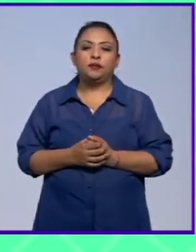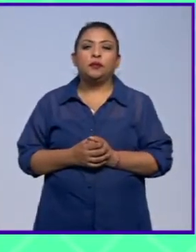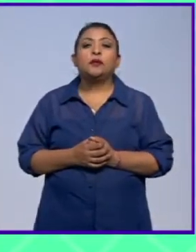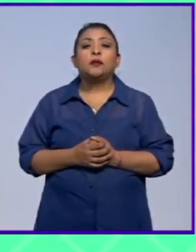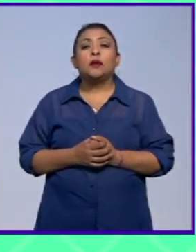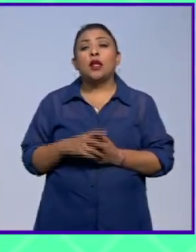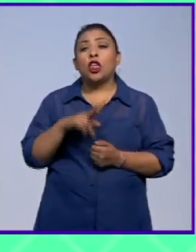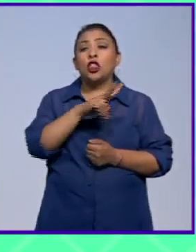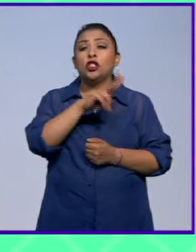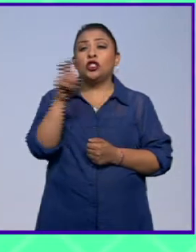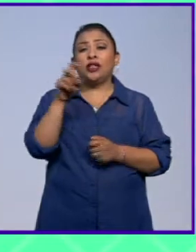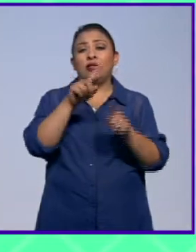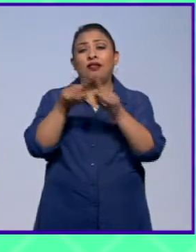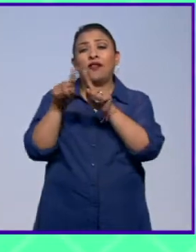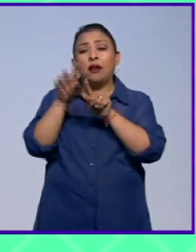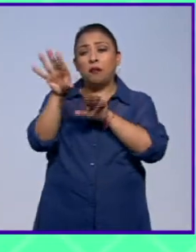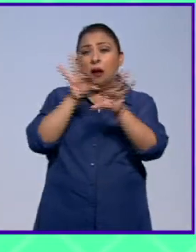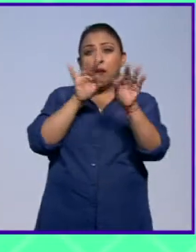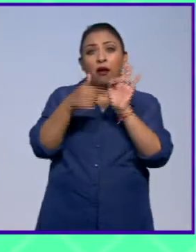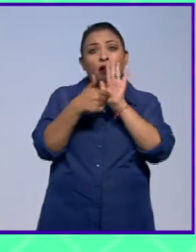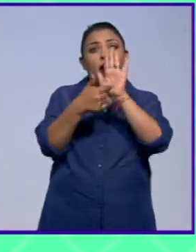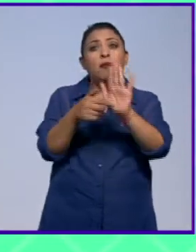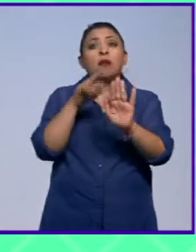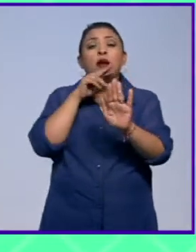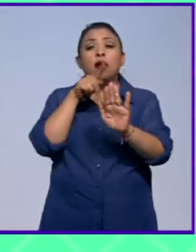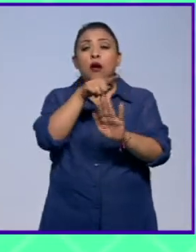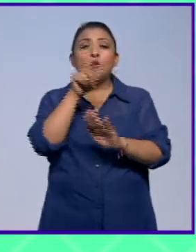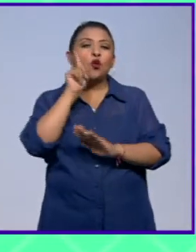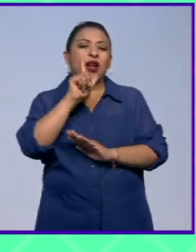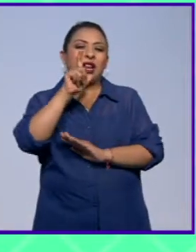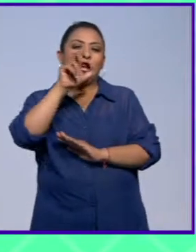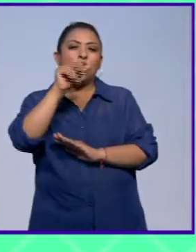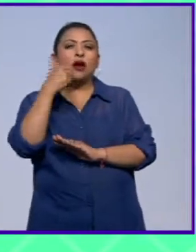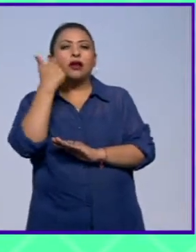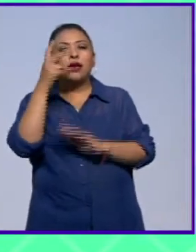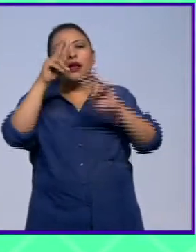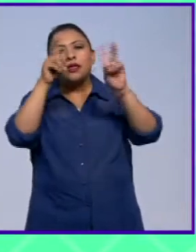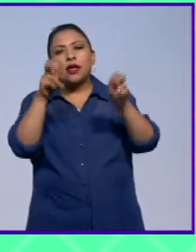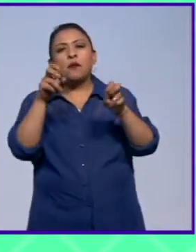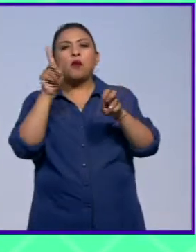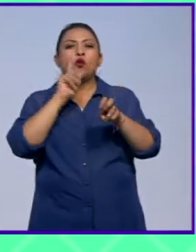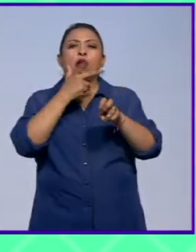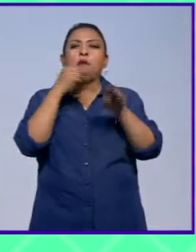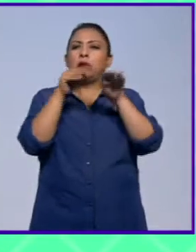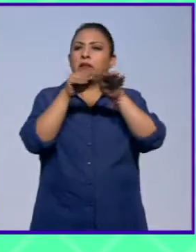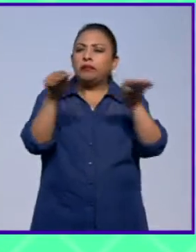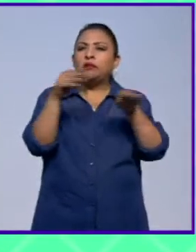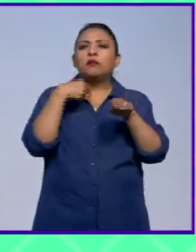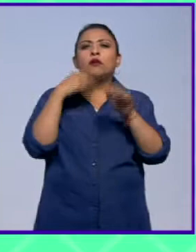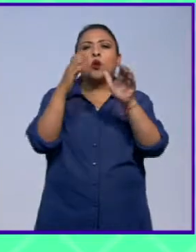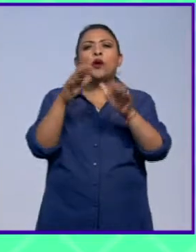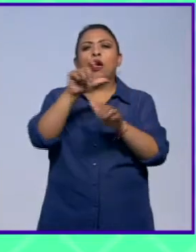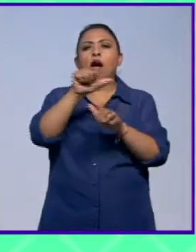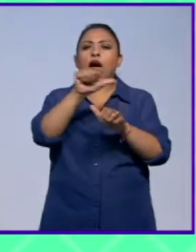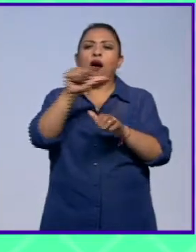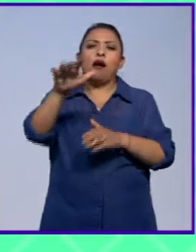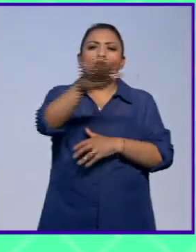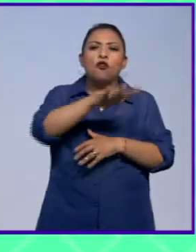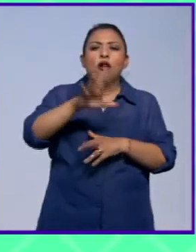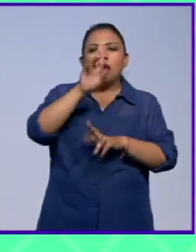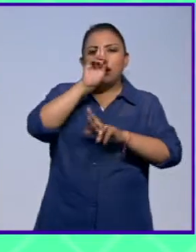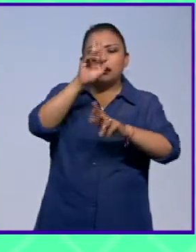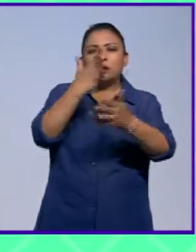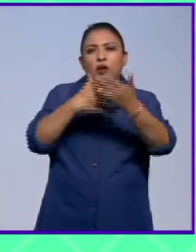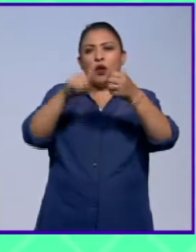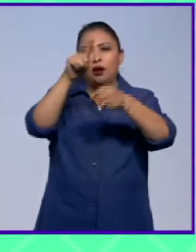Más de 200 obras muestran la preocupación de Leonora por tratar temas como la igualdad de género, el cuidado por la ecología, el respeto